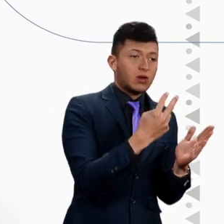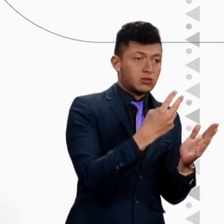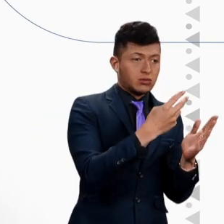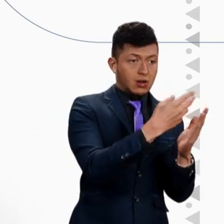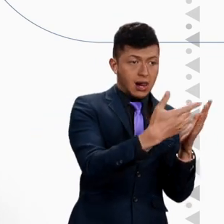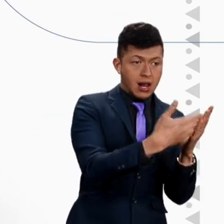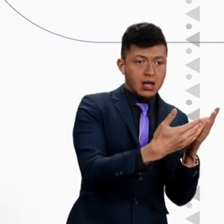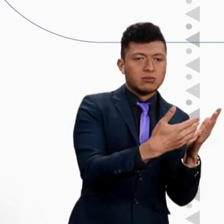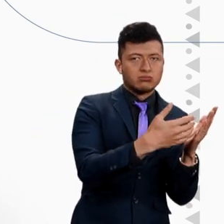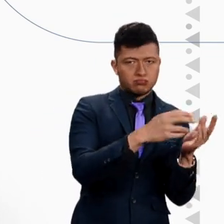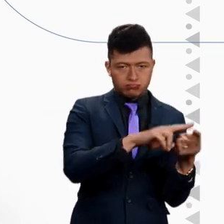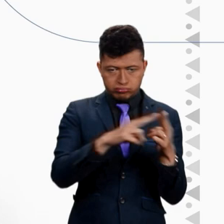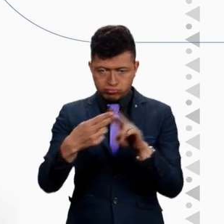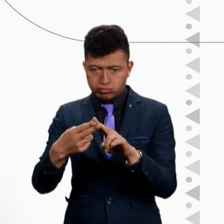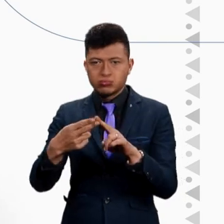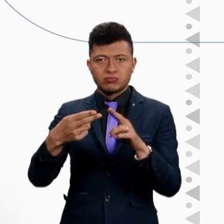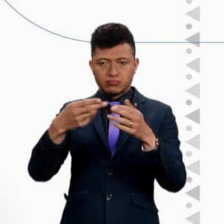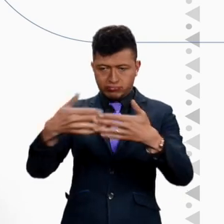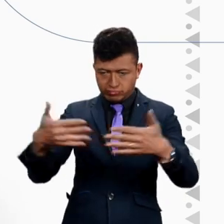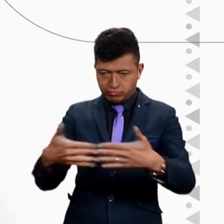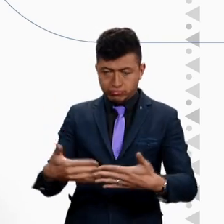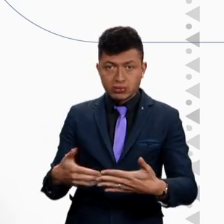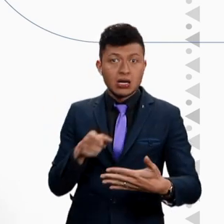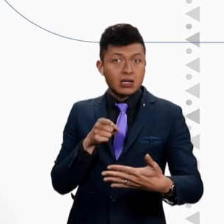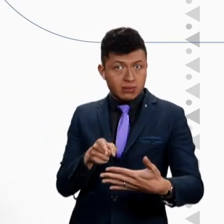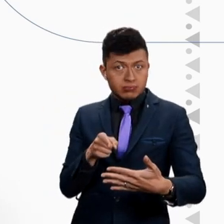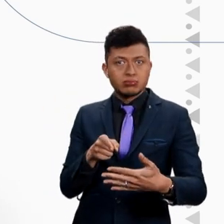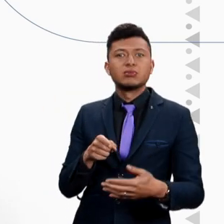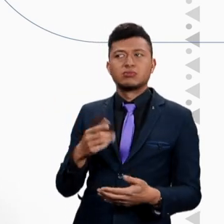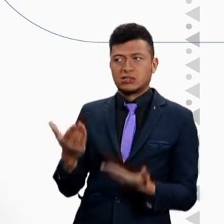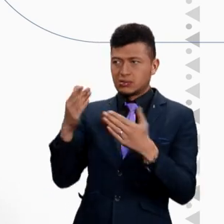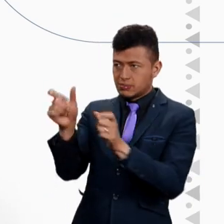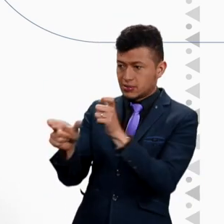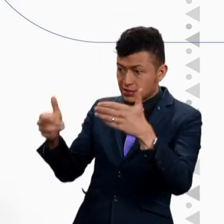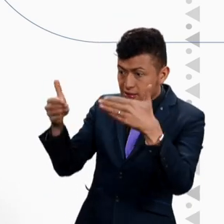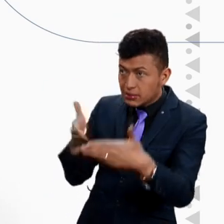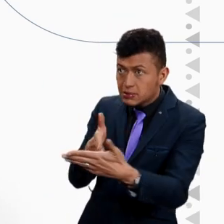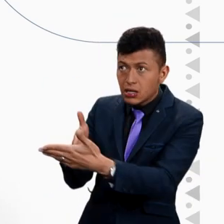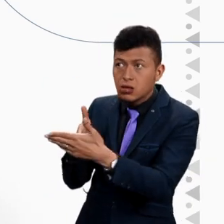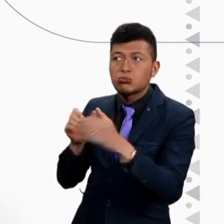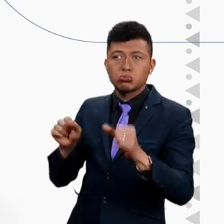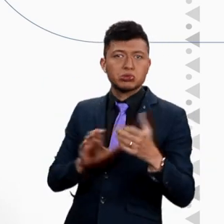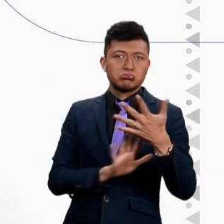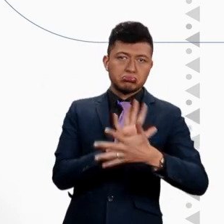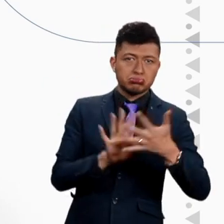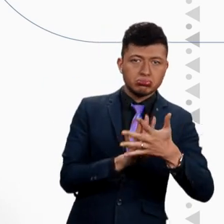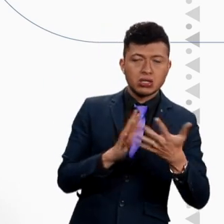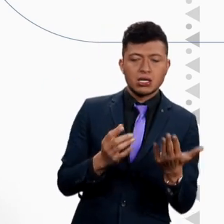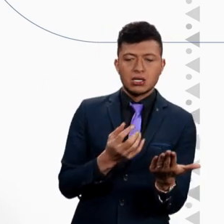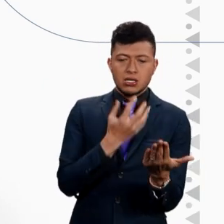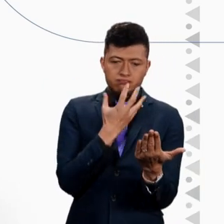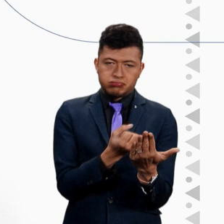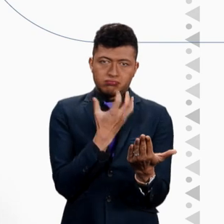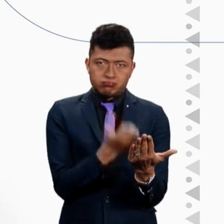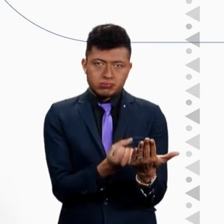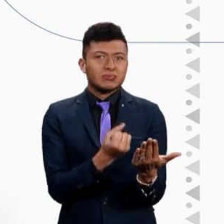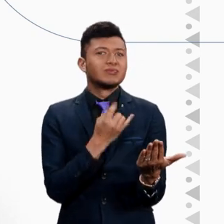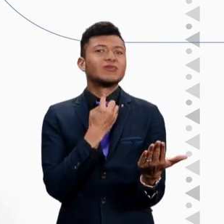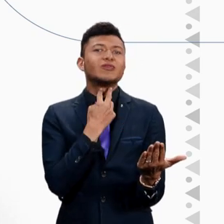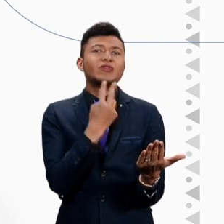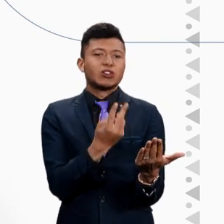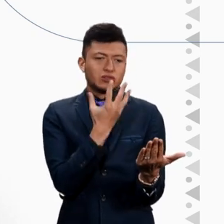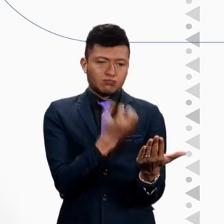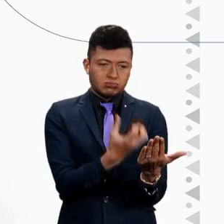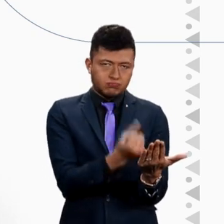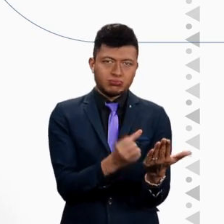ayudan a comunicarse a las personas que tienen discapacidad auditiva, donde no todos entienden lo que están diciendo o donde usan lenguaje de señas. Mediante el